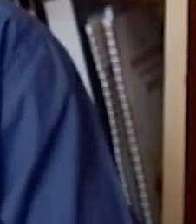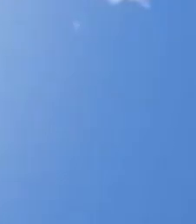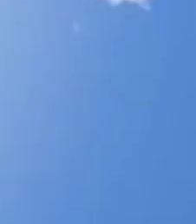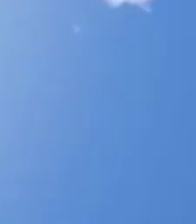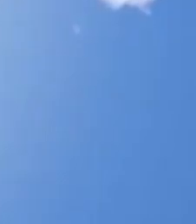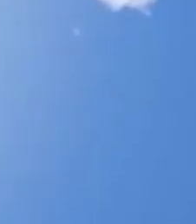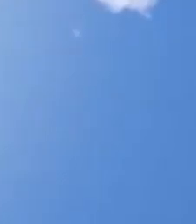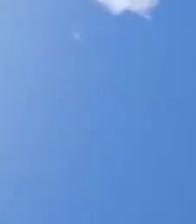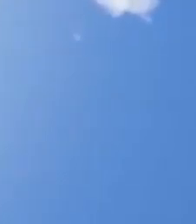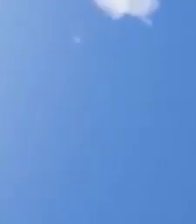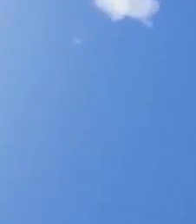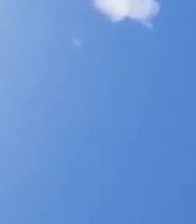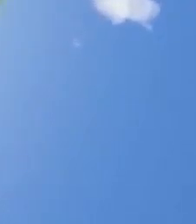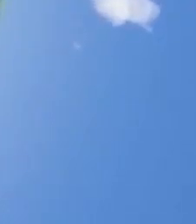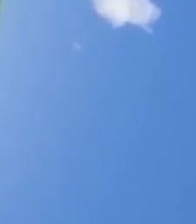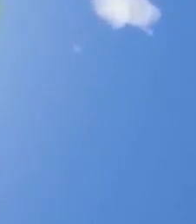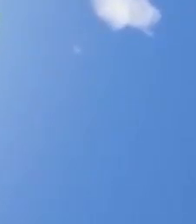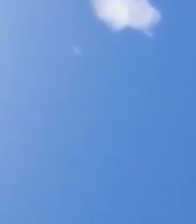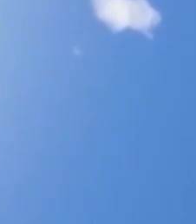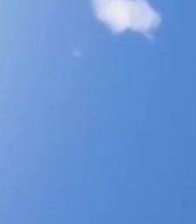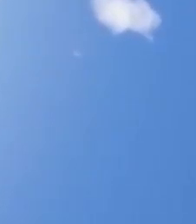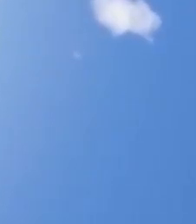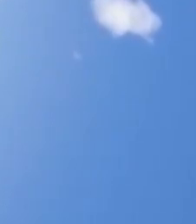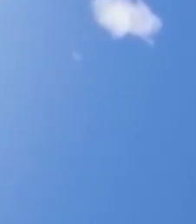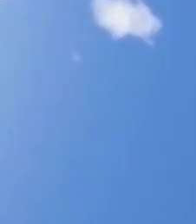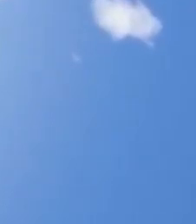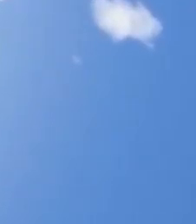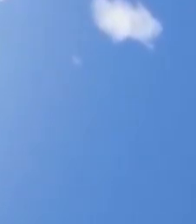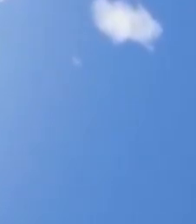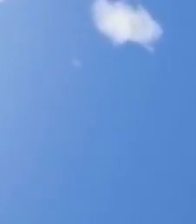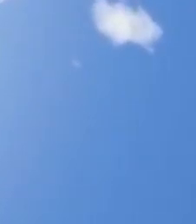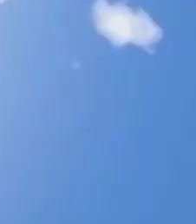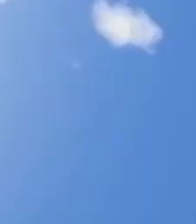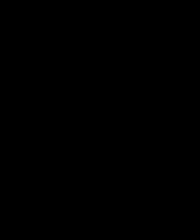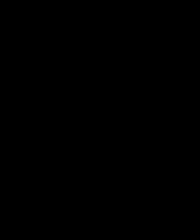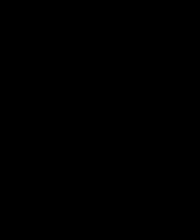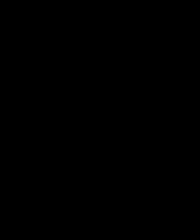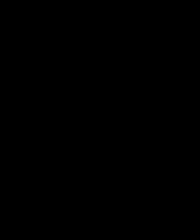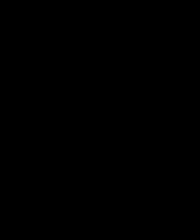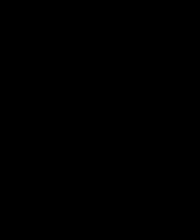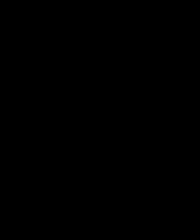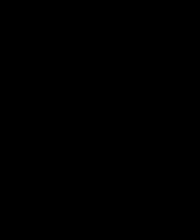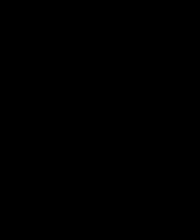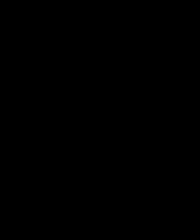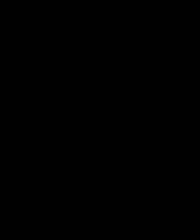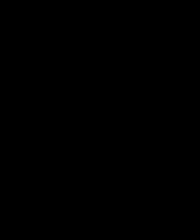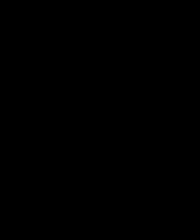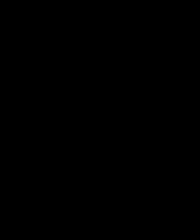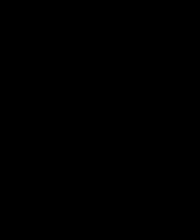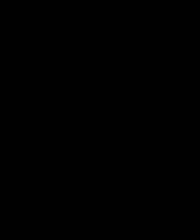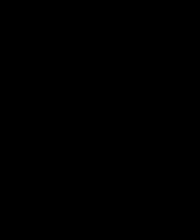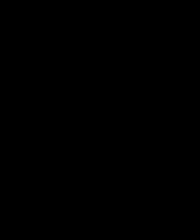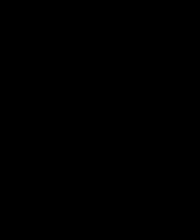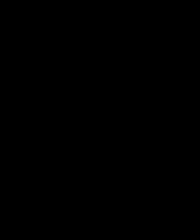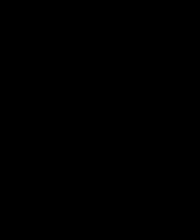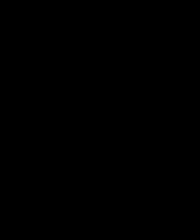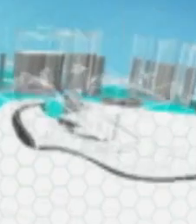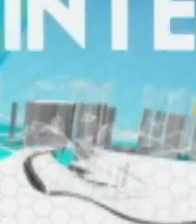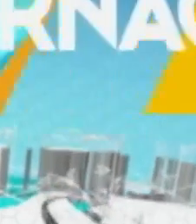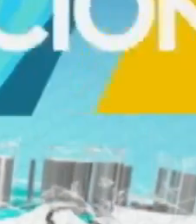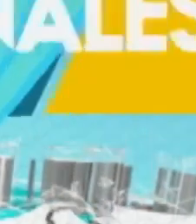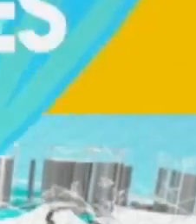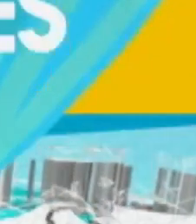en su país. Global 3000, a las 10 de la noche. Solo en 13. Costa Rica Televisión.